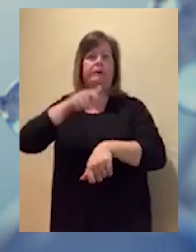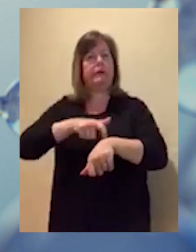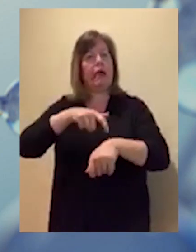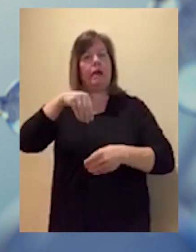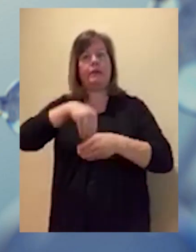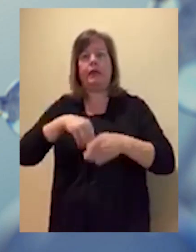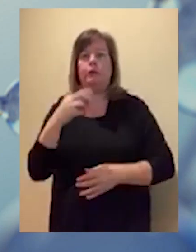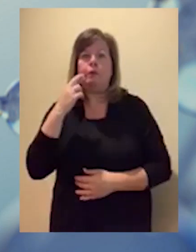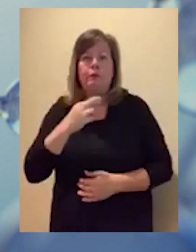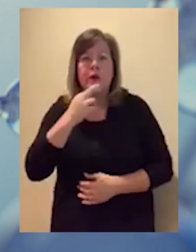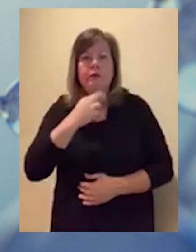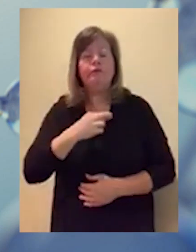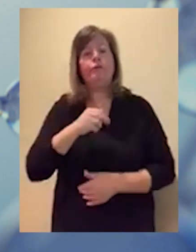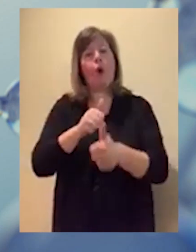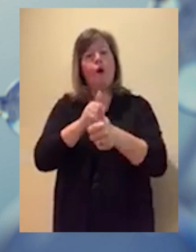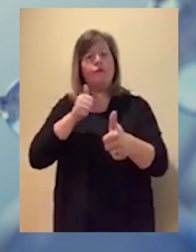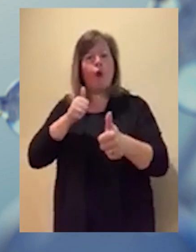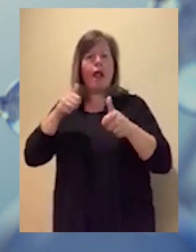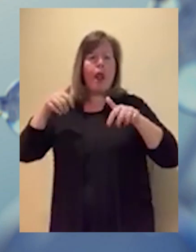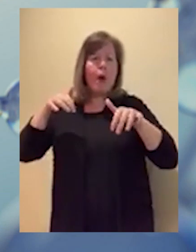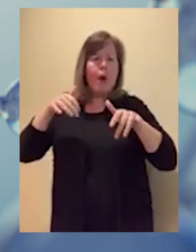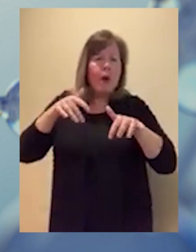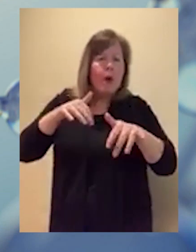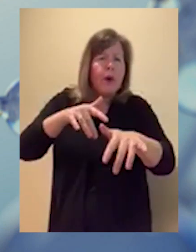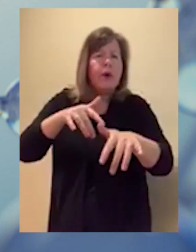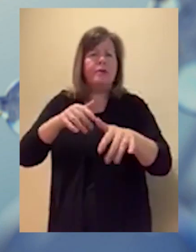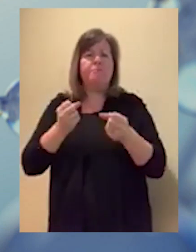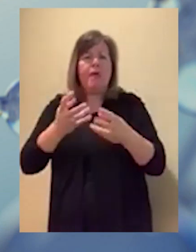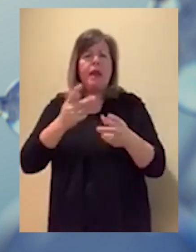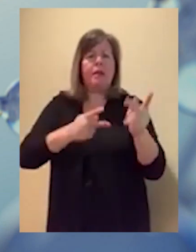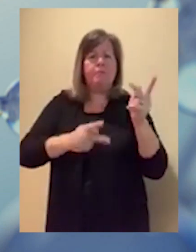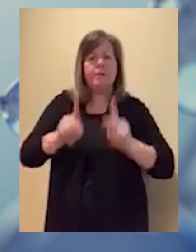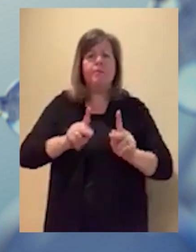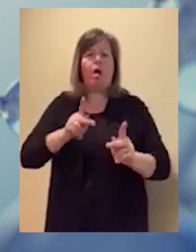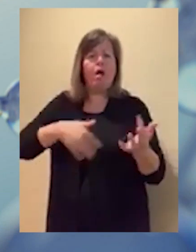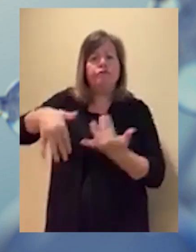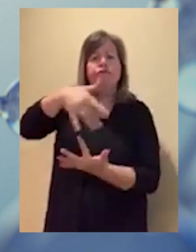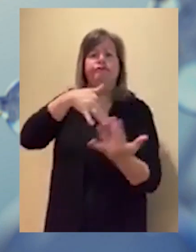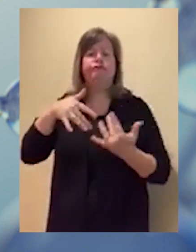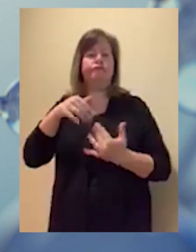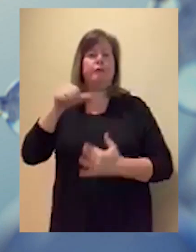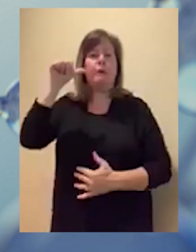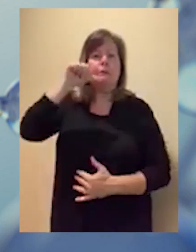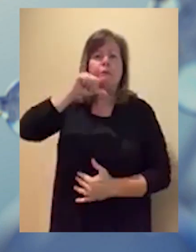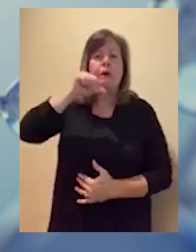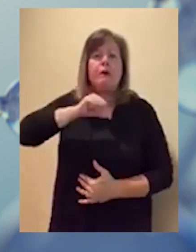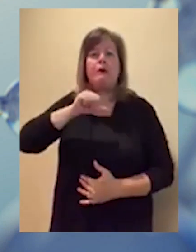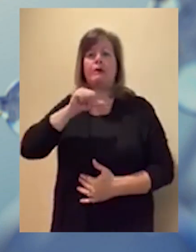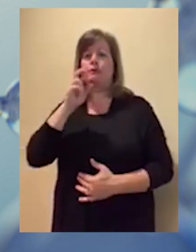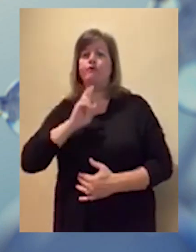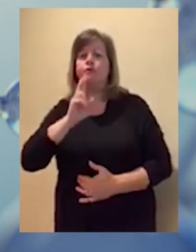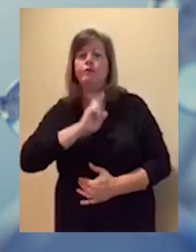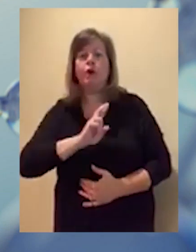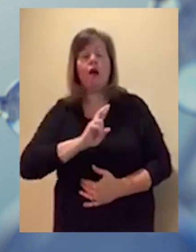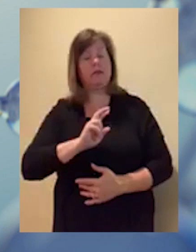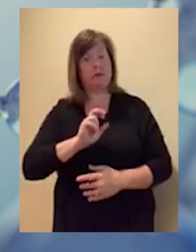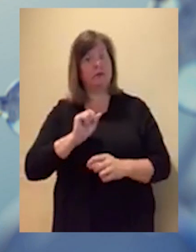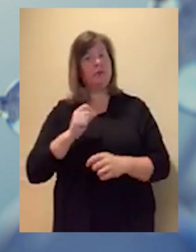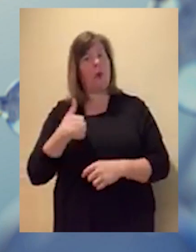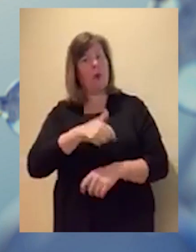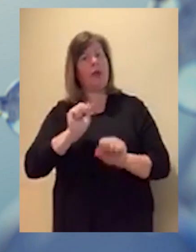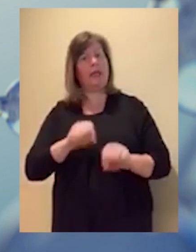tiempo del necesario. Y asegurémonos de evitar las multitudes y las reuniones masivas en bares y